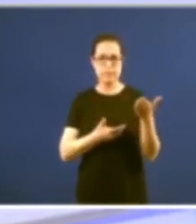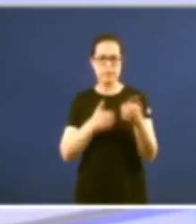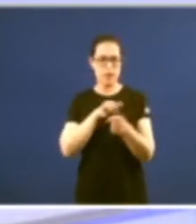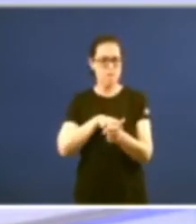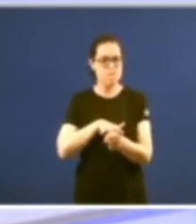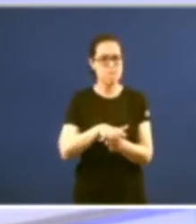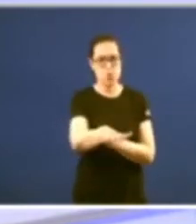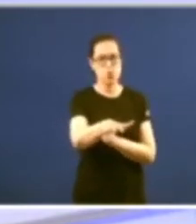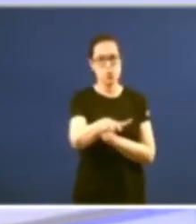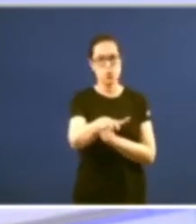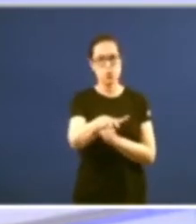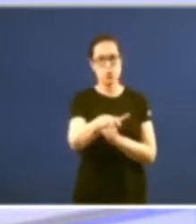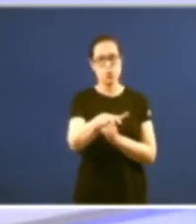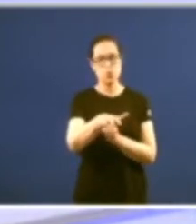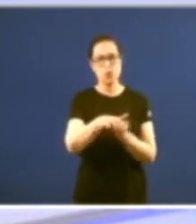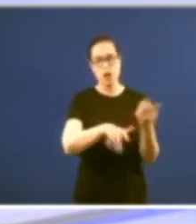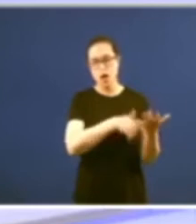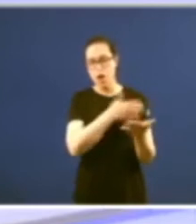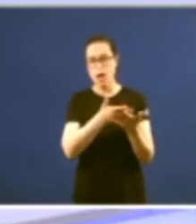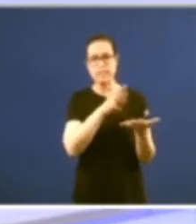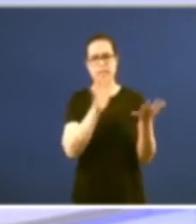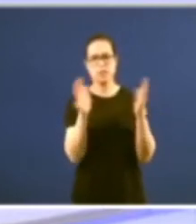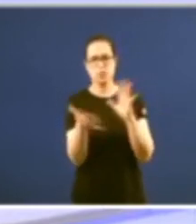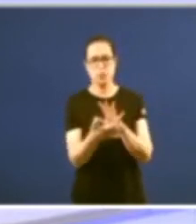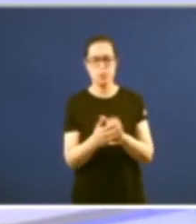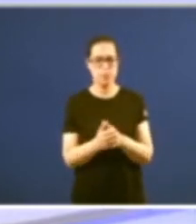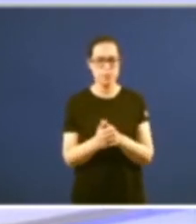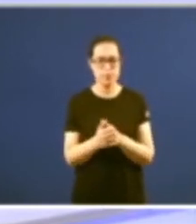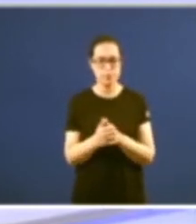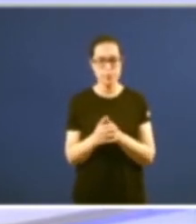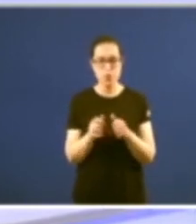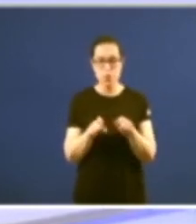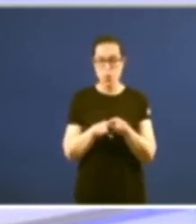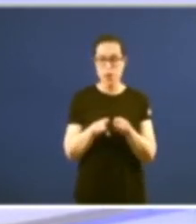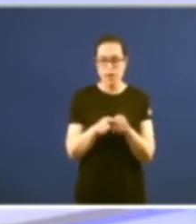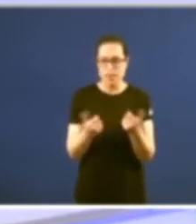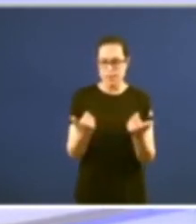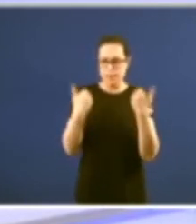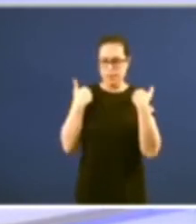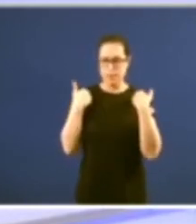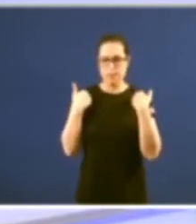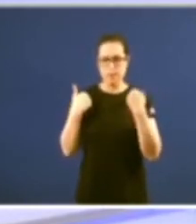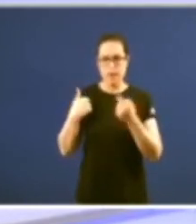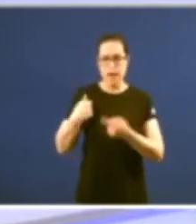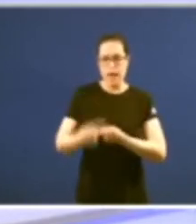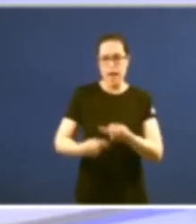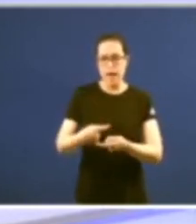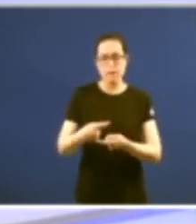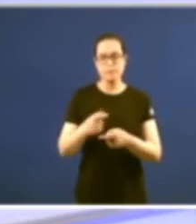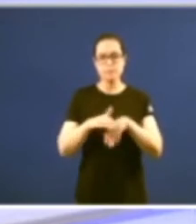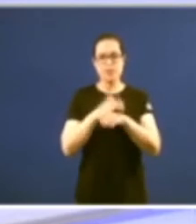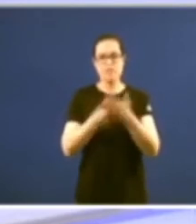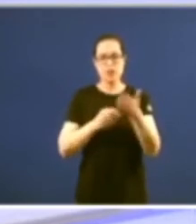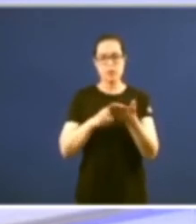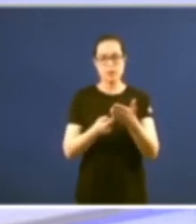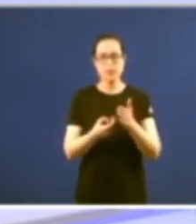xornal no que traballo no proceso da transición facer posible a xeneración dunha identidade comun de Galicia